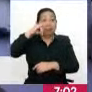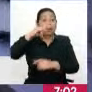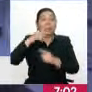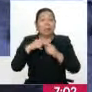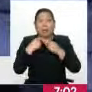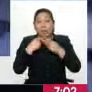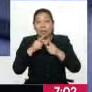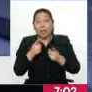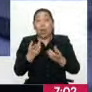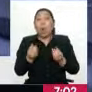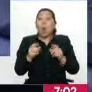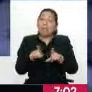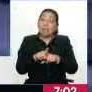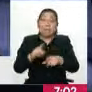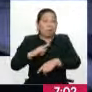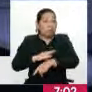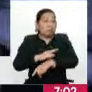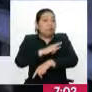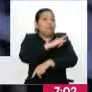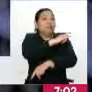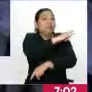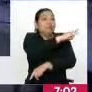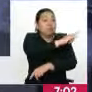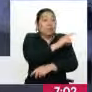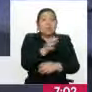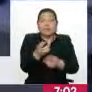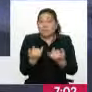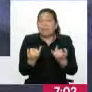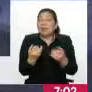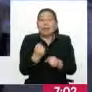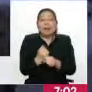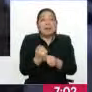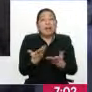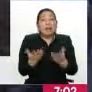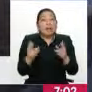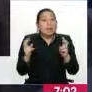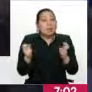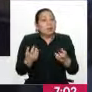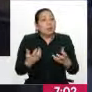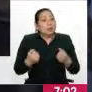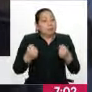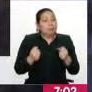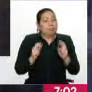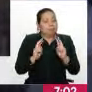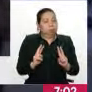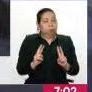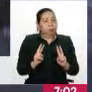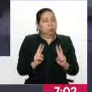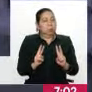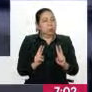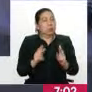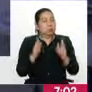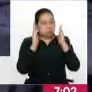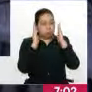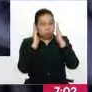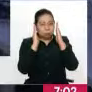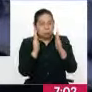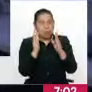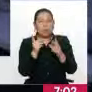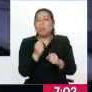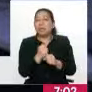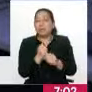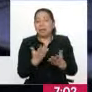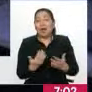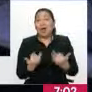despede de las aeronaves. Y es una labor bien importante porque requiere de temple de acero para justamente desempeñar esta función.